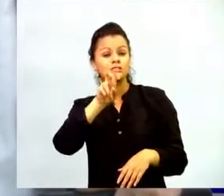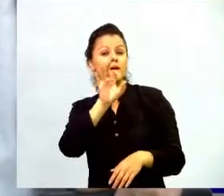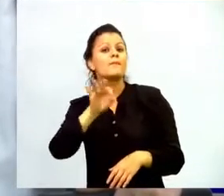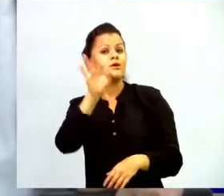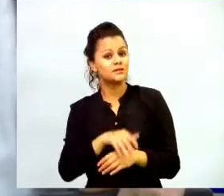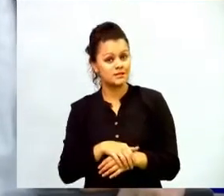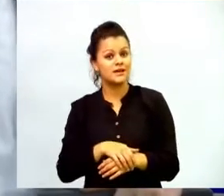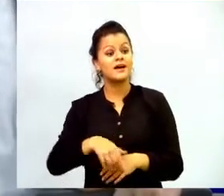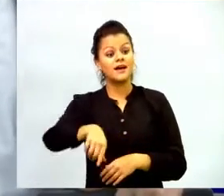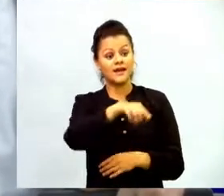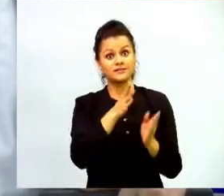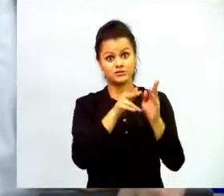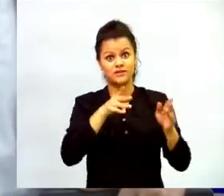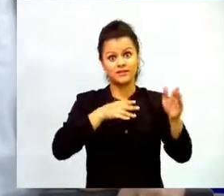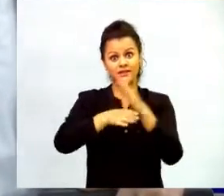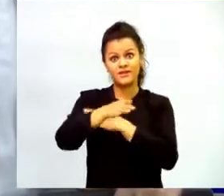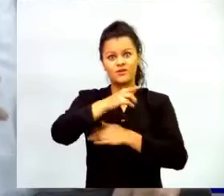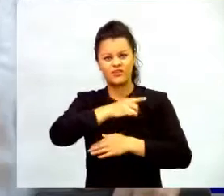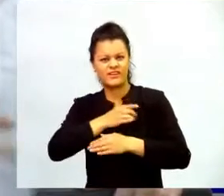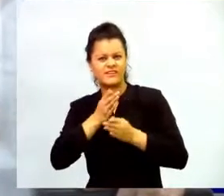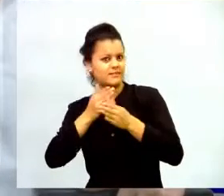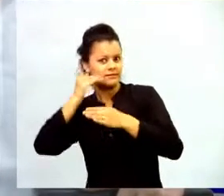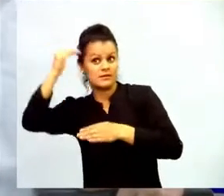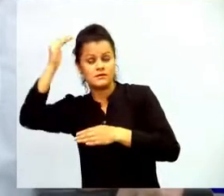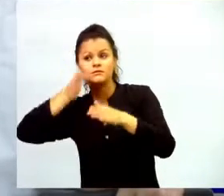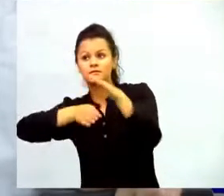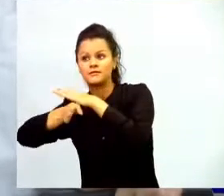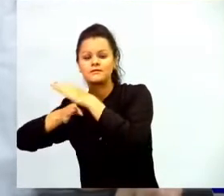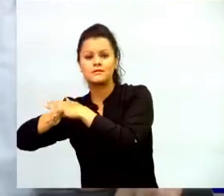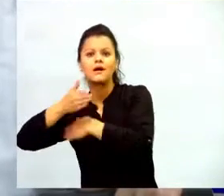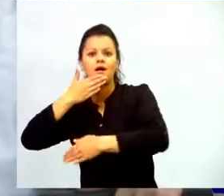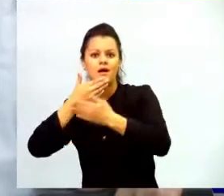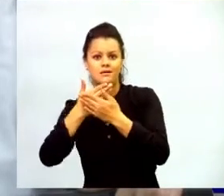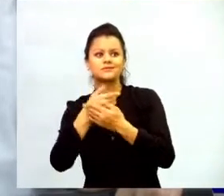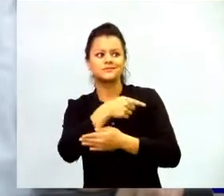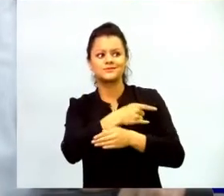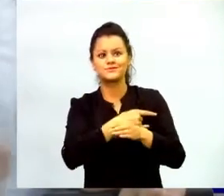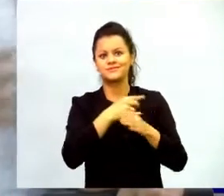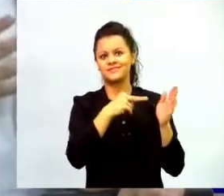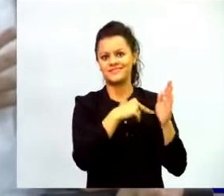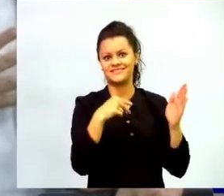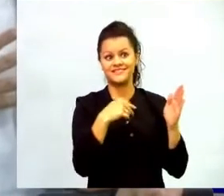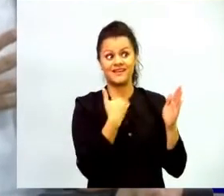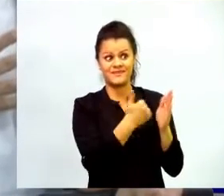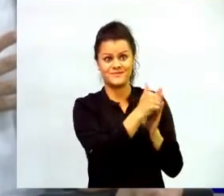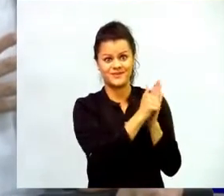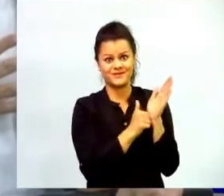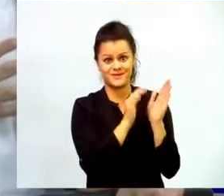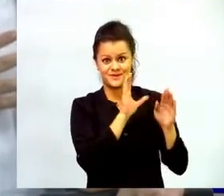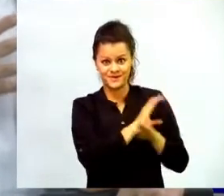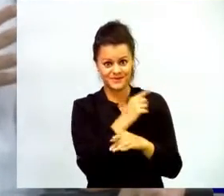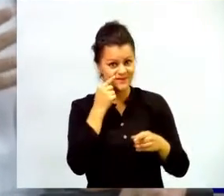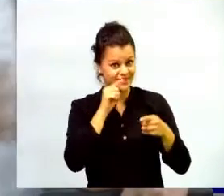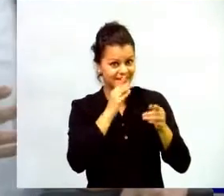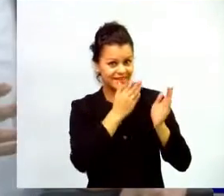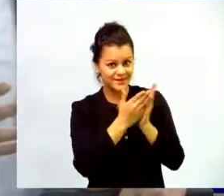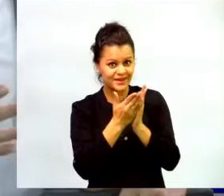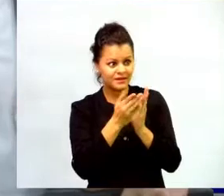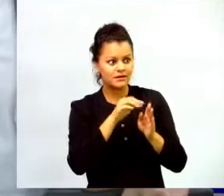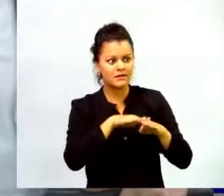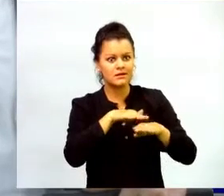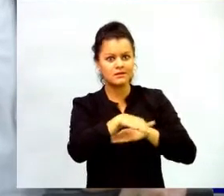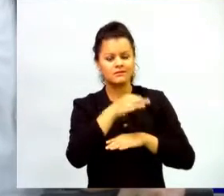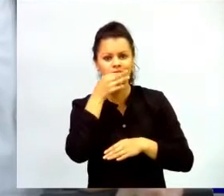que ingresan a educación superior gracias al uso de las TIC donde se ha llegado el programa computadores para educar y no lo decimos nosotros lo dijo en el